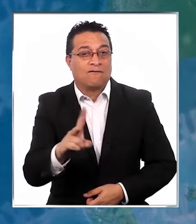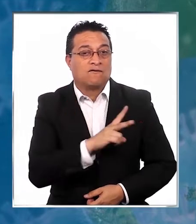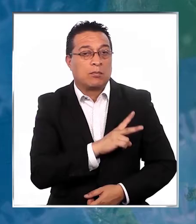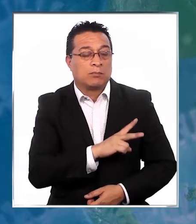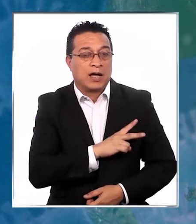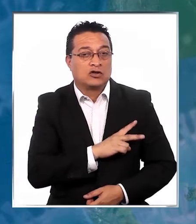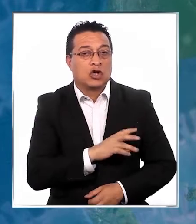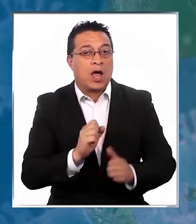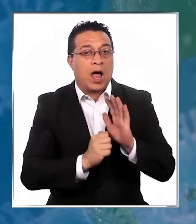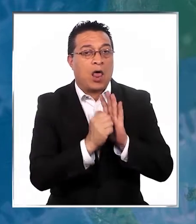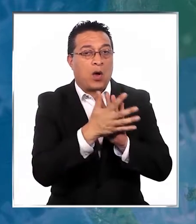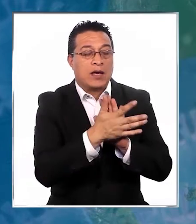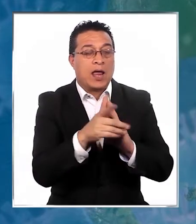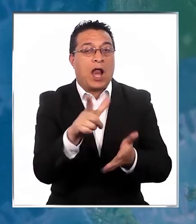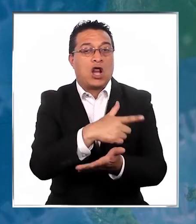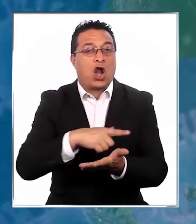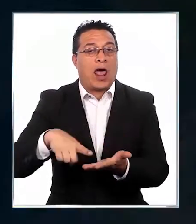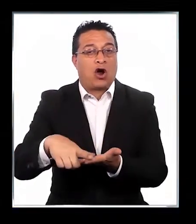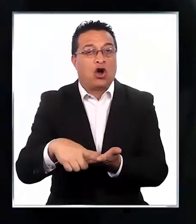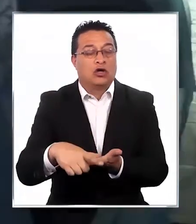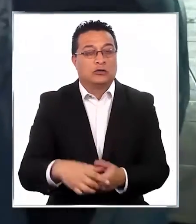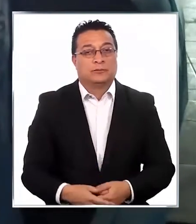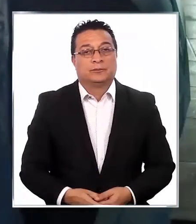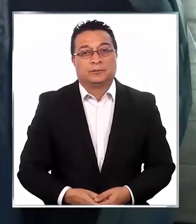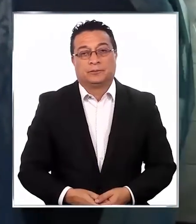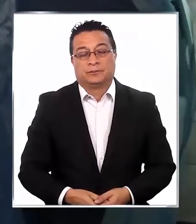Valparaíso, Araucanía y Los Lagos.